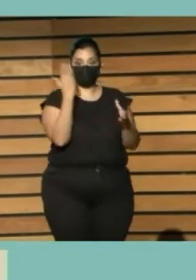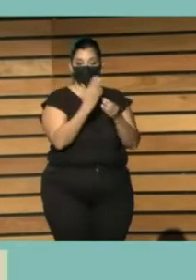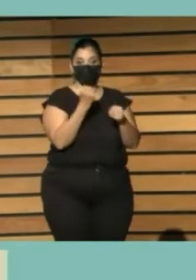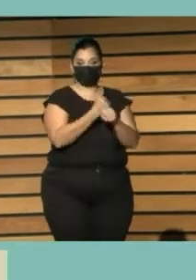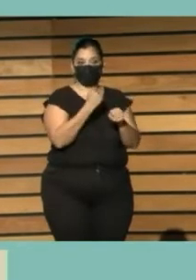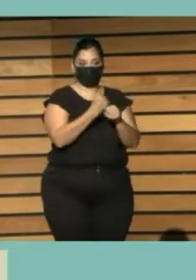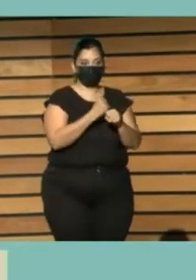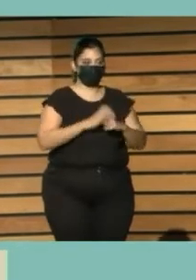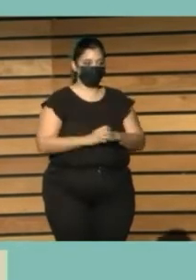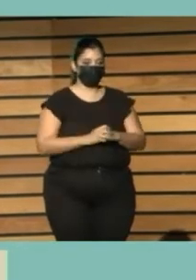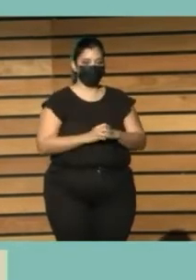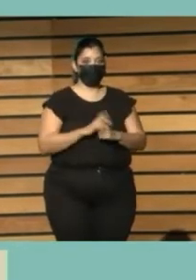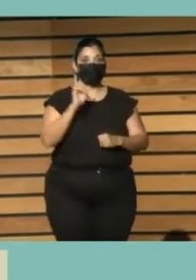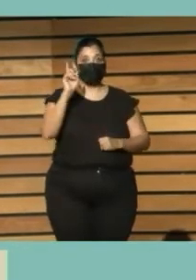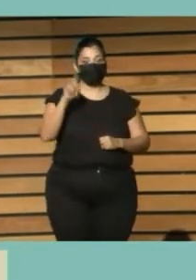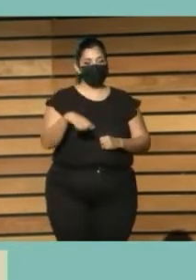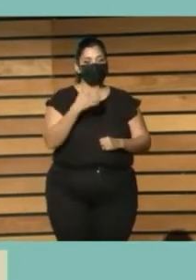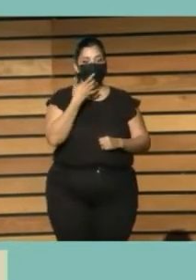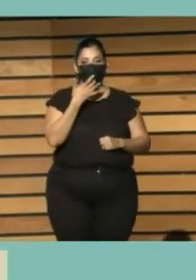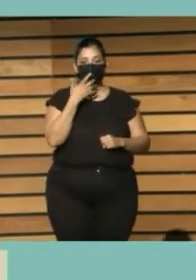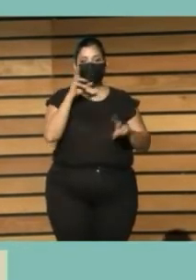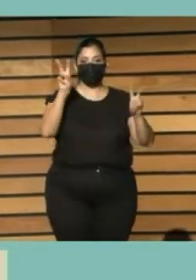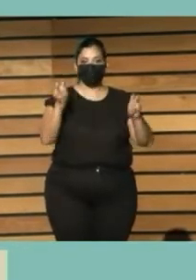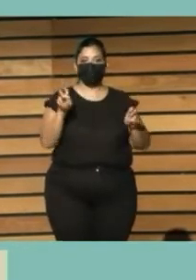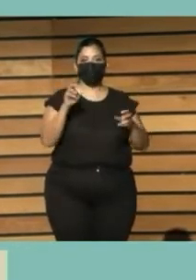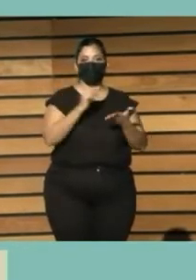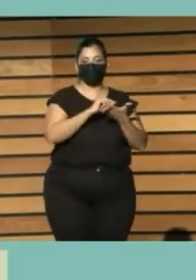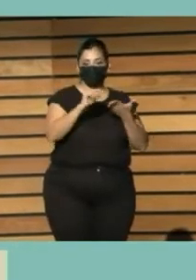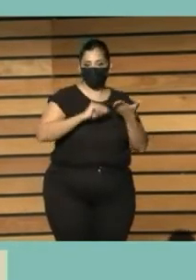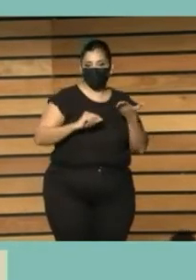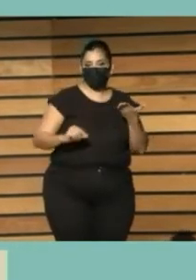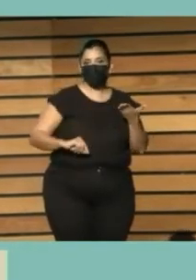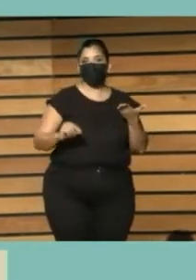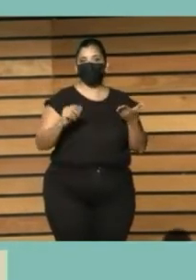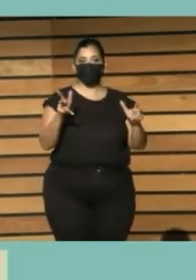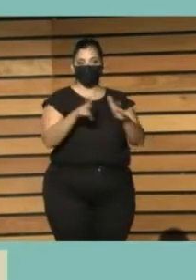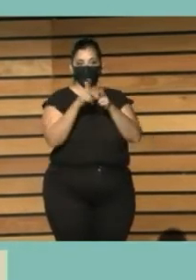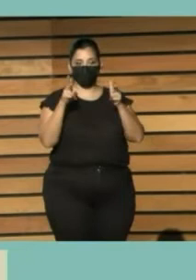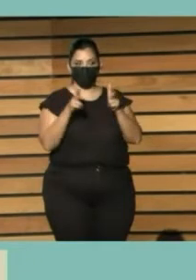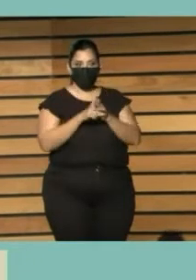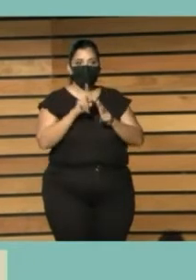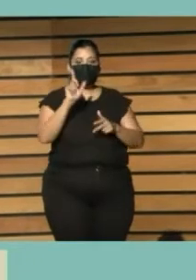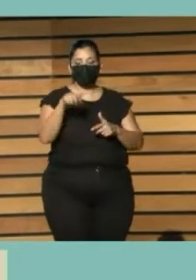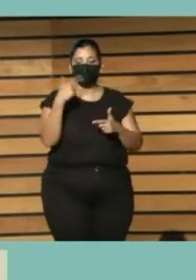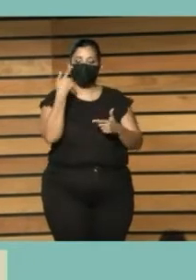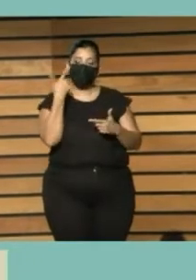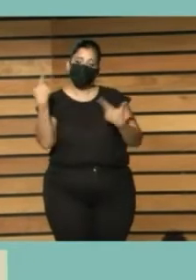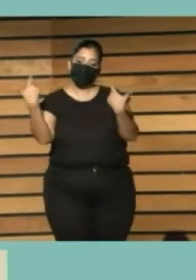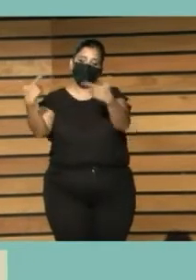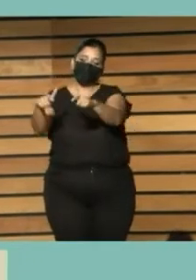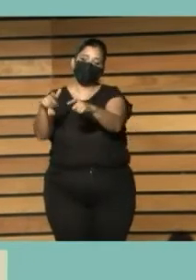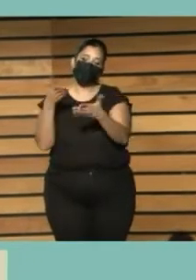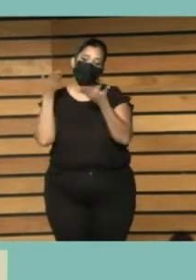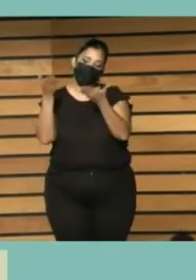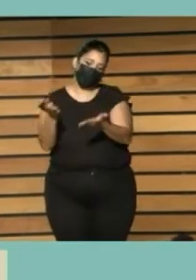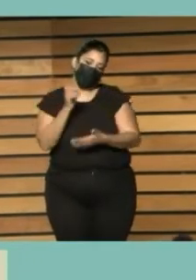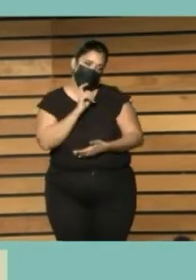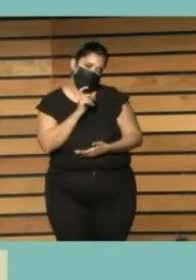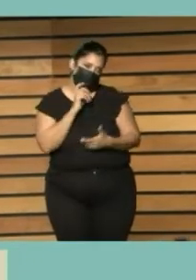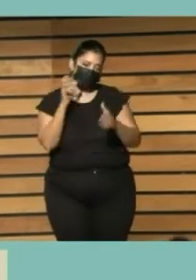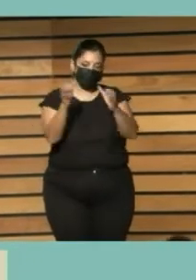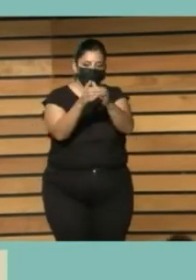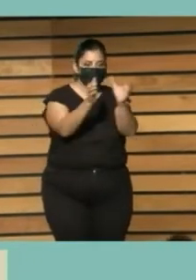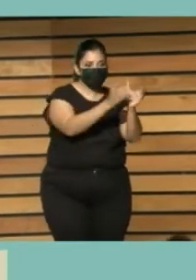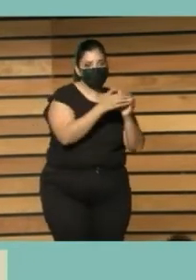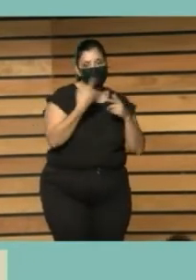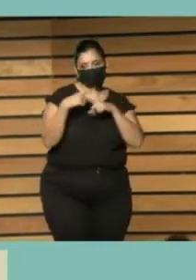colecciones especiales de diseño de servicios especiales de atención a colectivos de diseñar los servicios y la cuarta tenía que